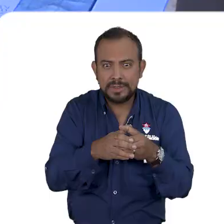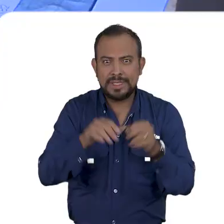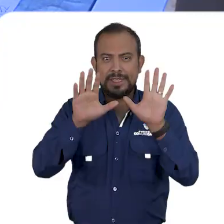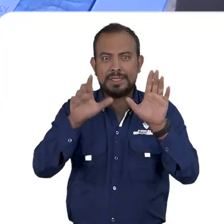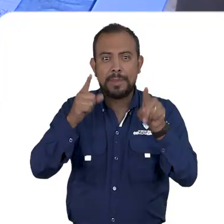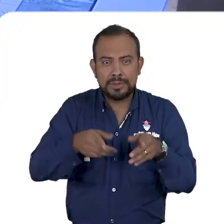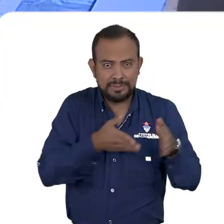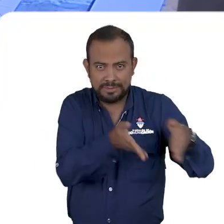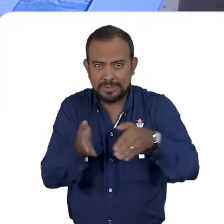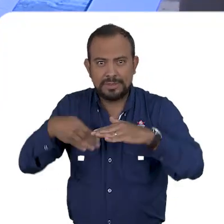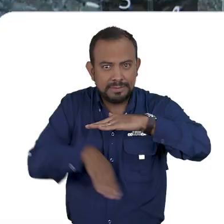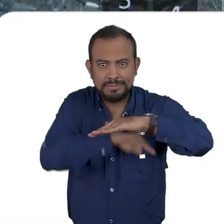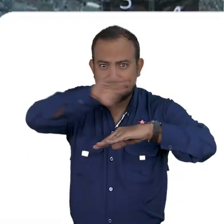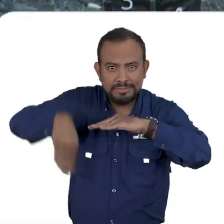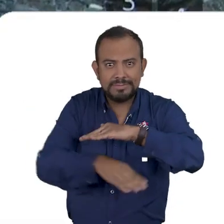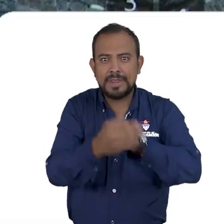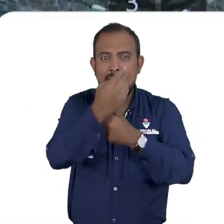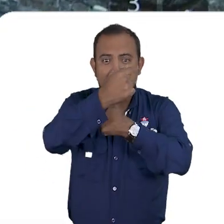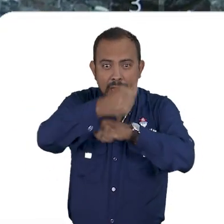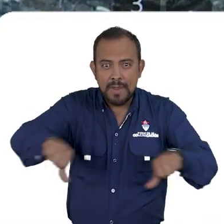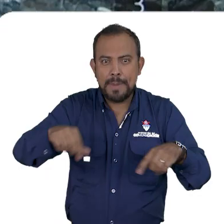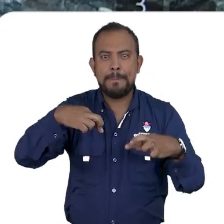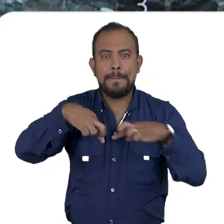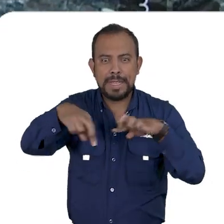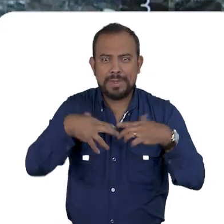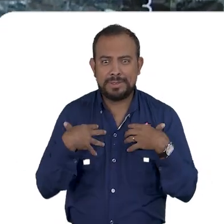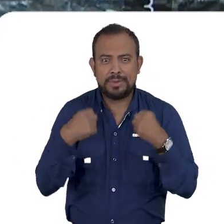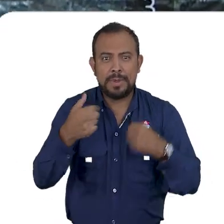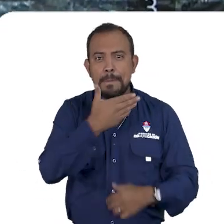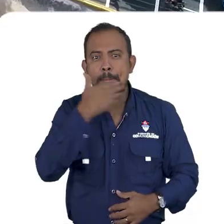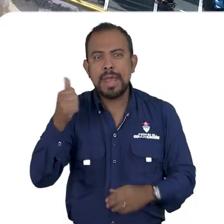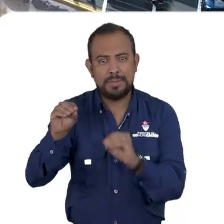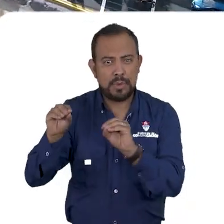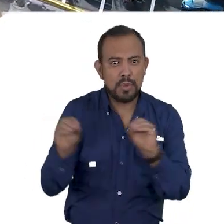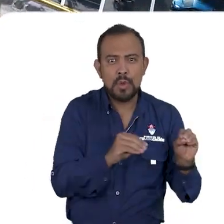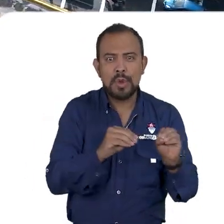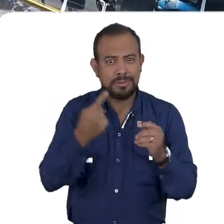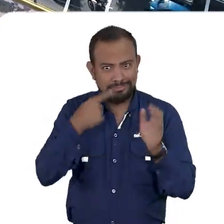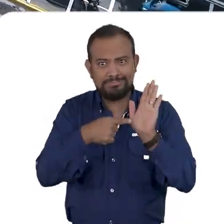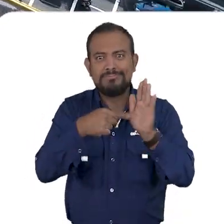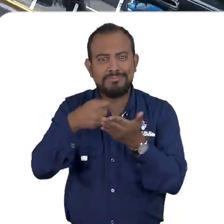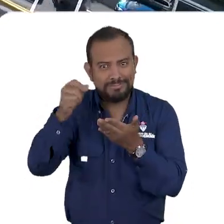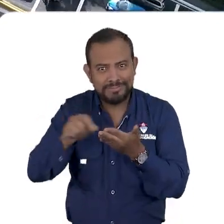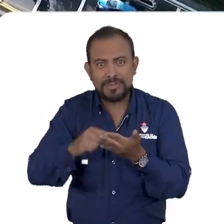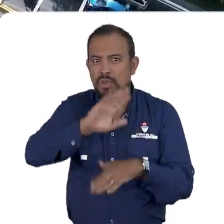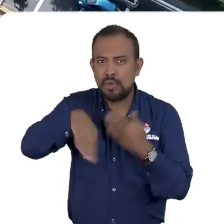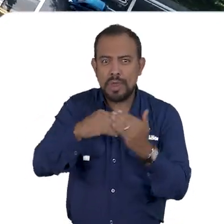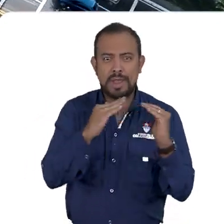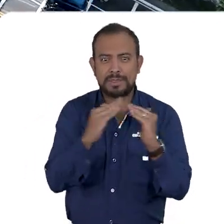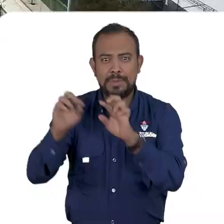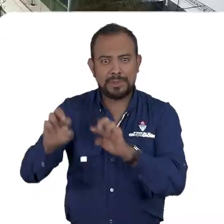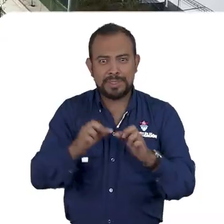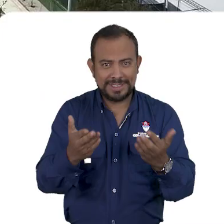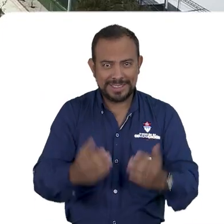ejecución de 10 pasos a desnivel sobre la Calzada Atanasio-Tzul y la Avenida Petapa, esfuerzo que mejorará la movilidad y